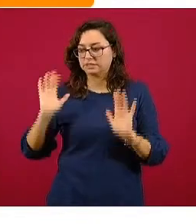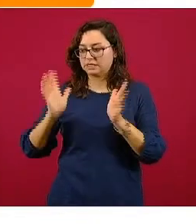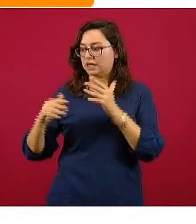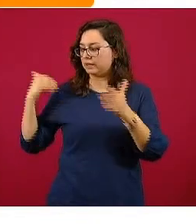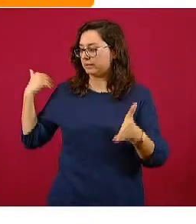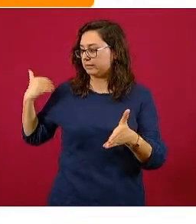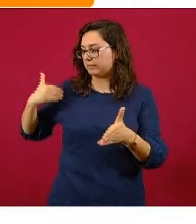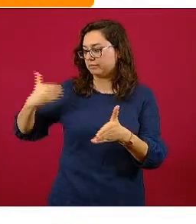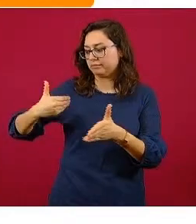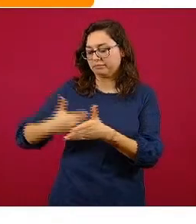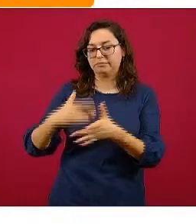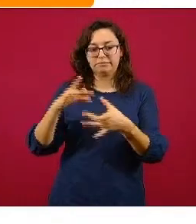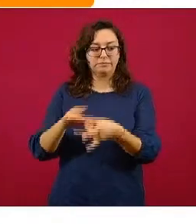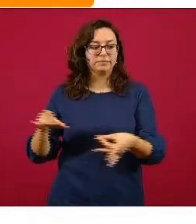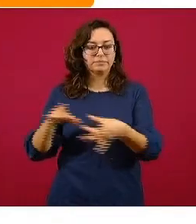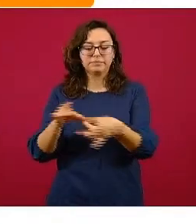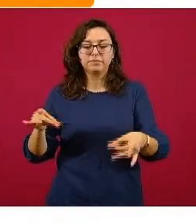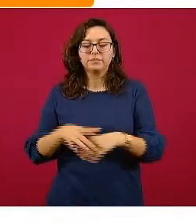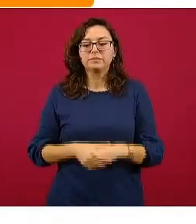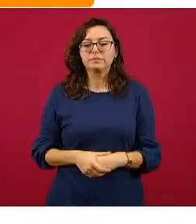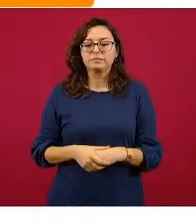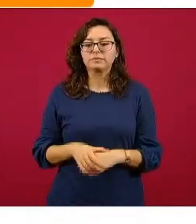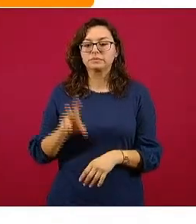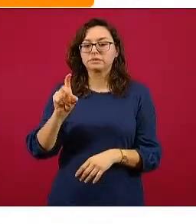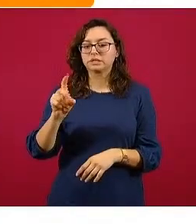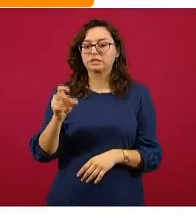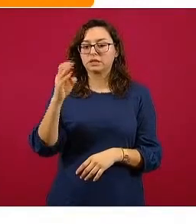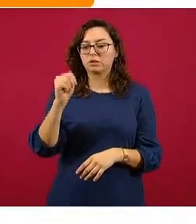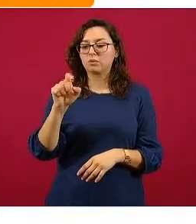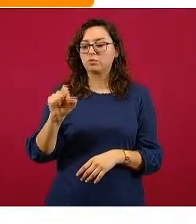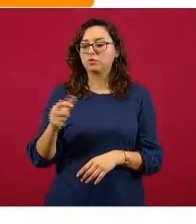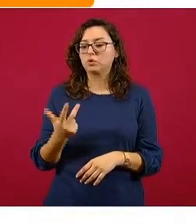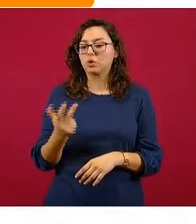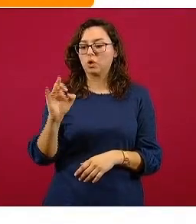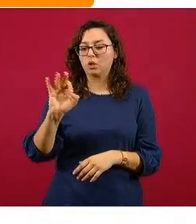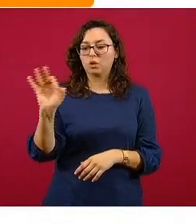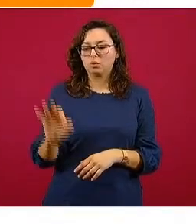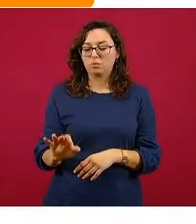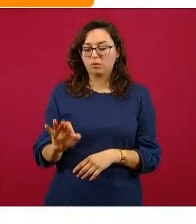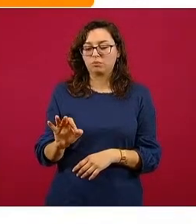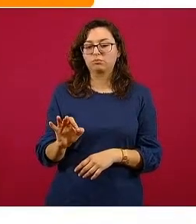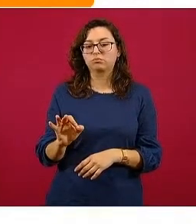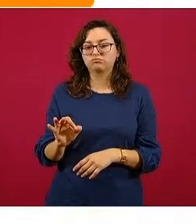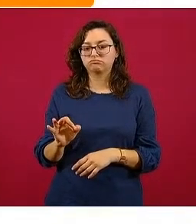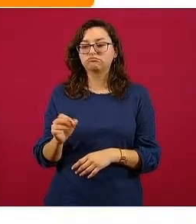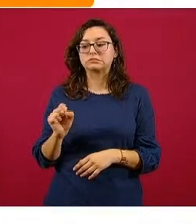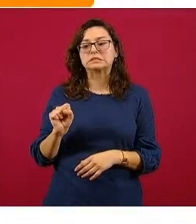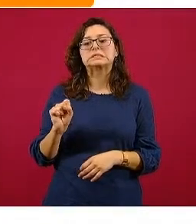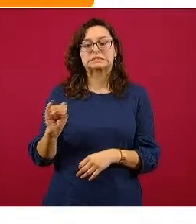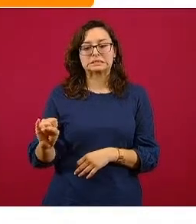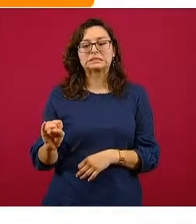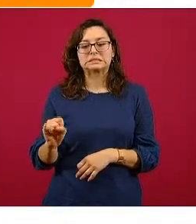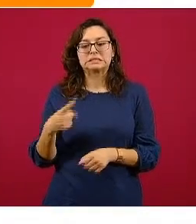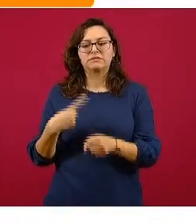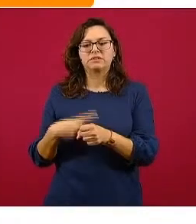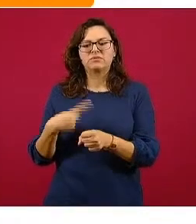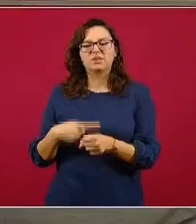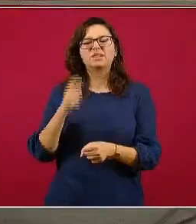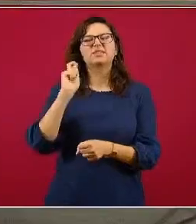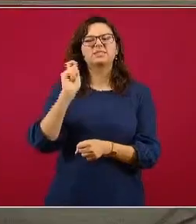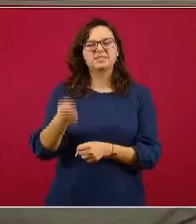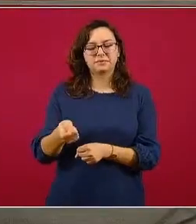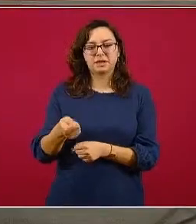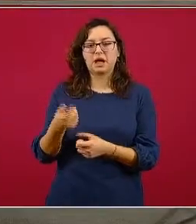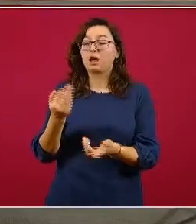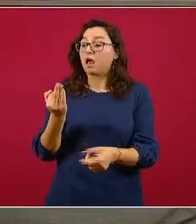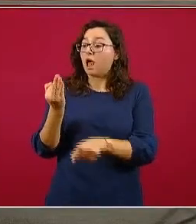mencionando en las conferencias. 39.8% el porcentaje de positividad, esto quiere decir que de todas las